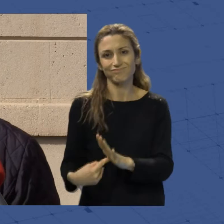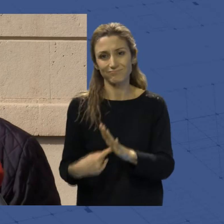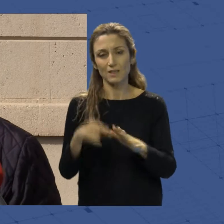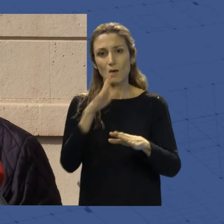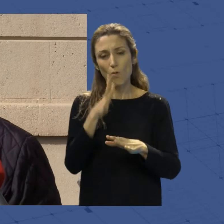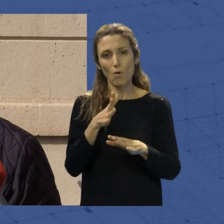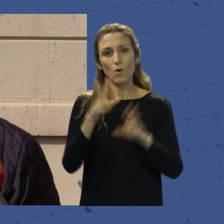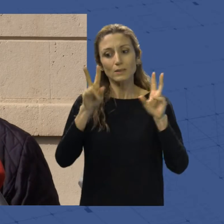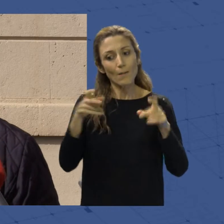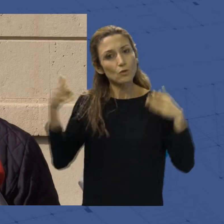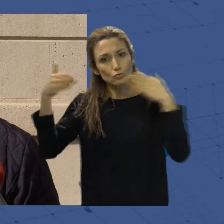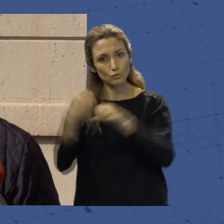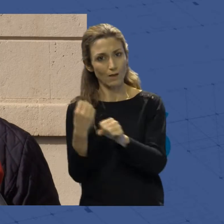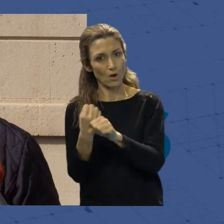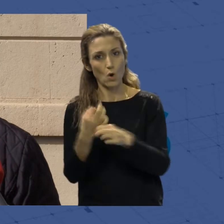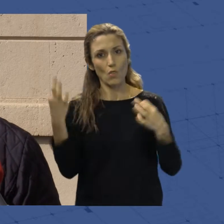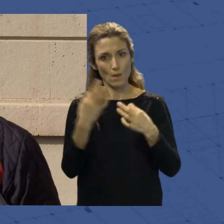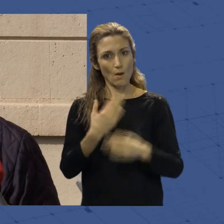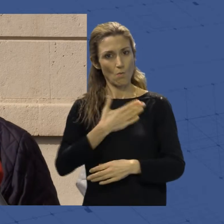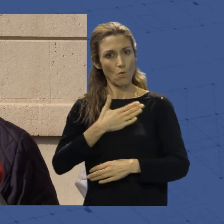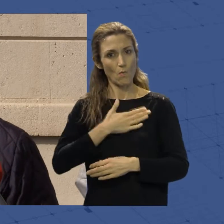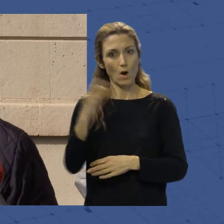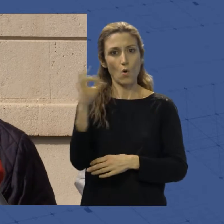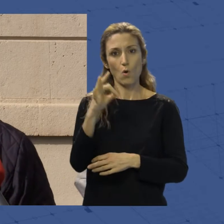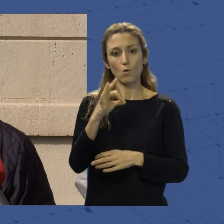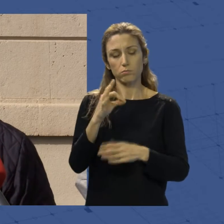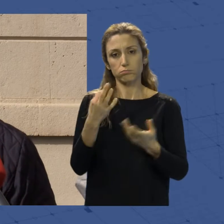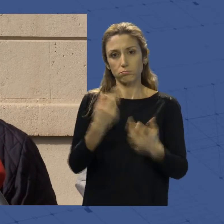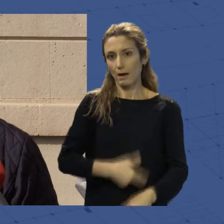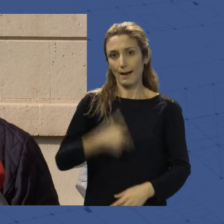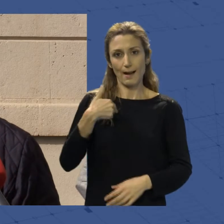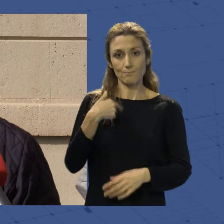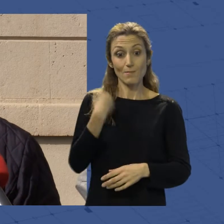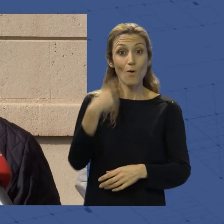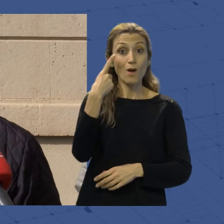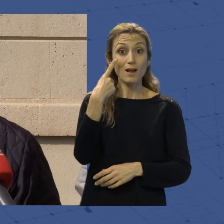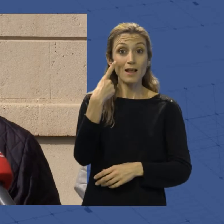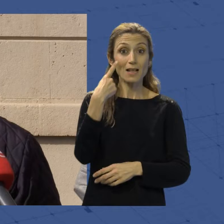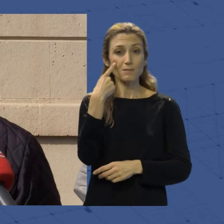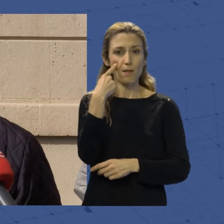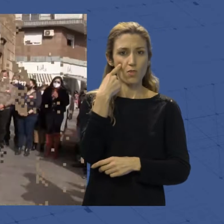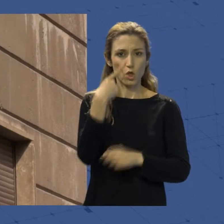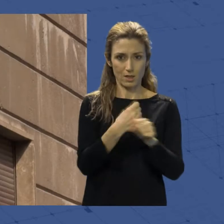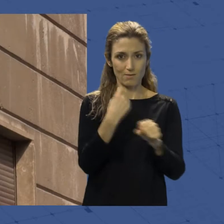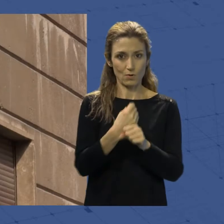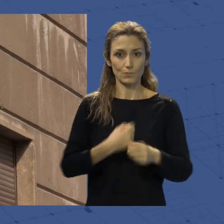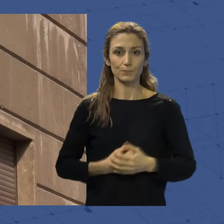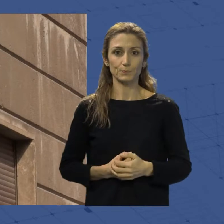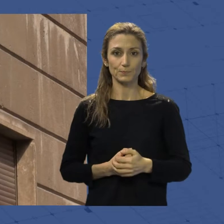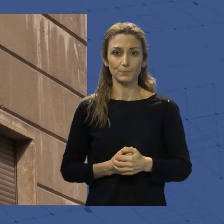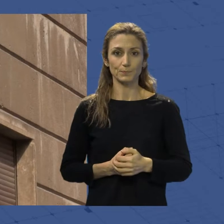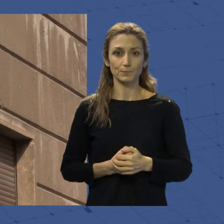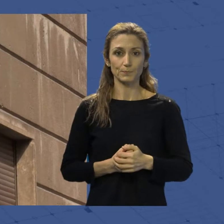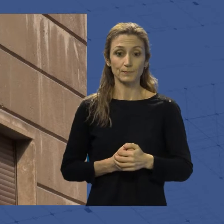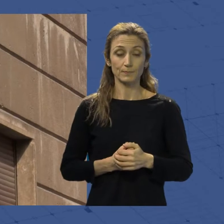lo que es su labor propia o generalista de la inspección de trabajo. La alta